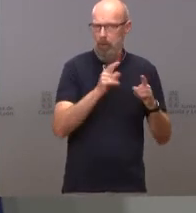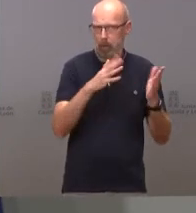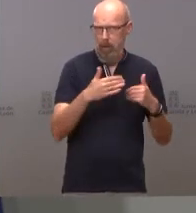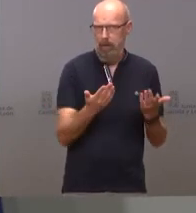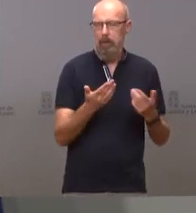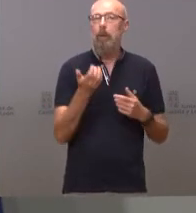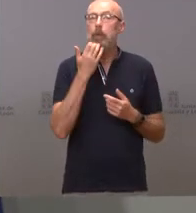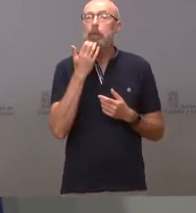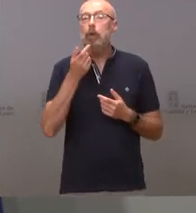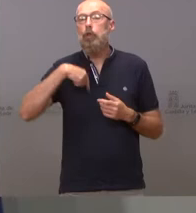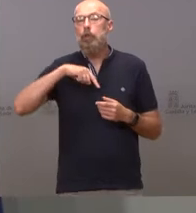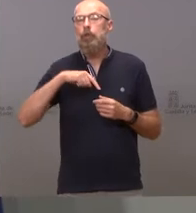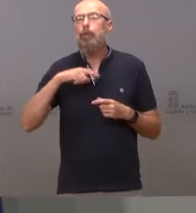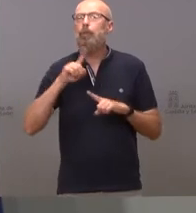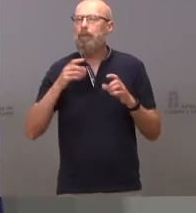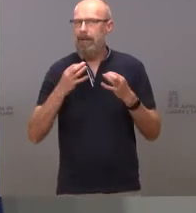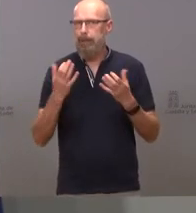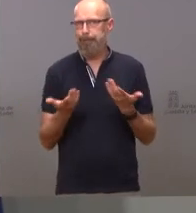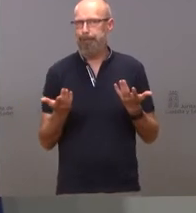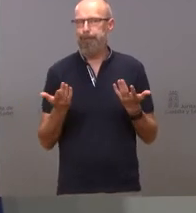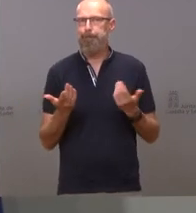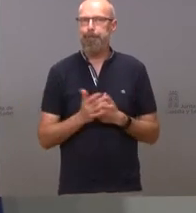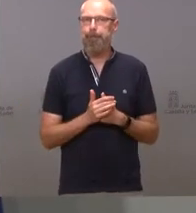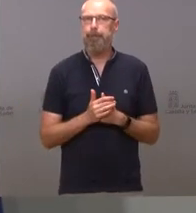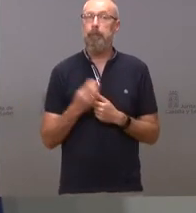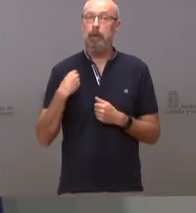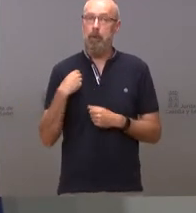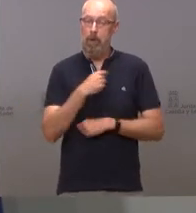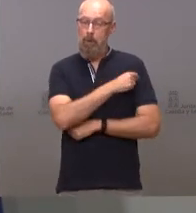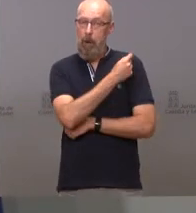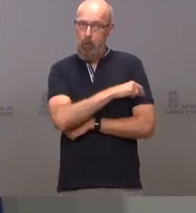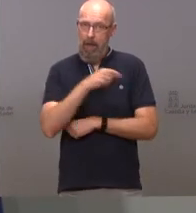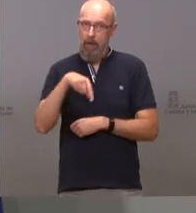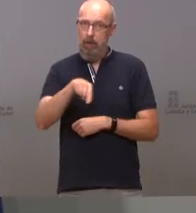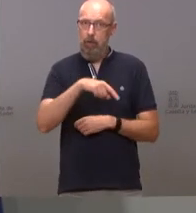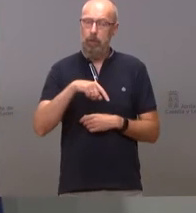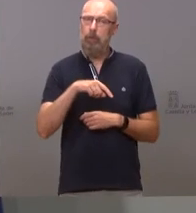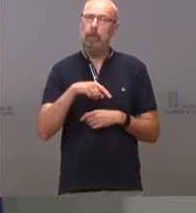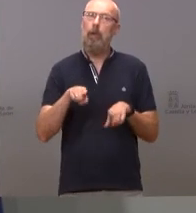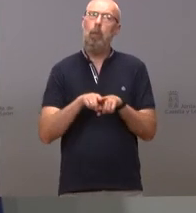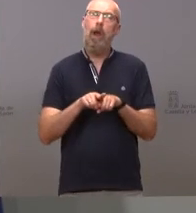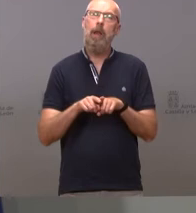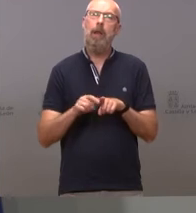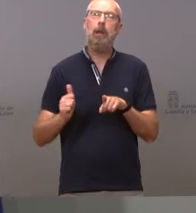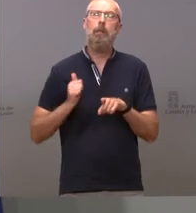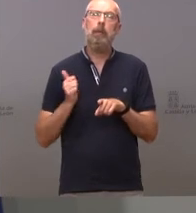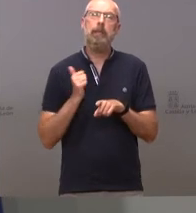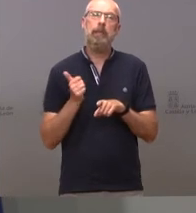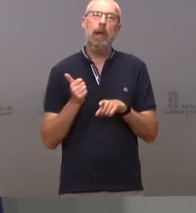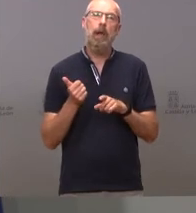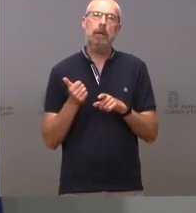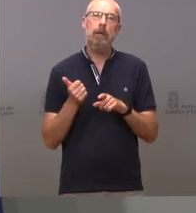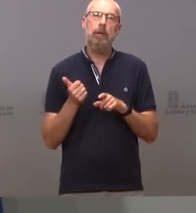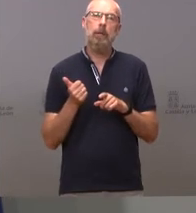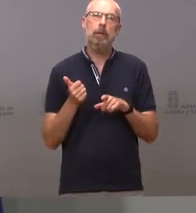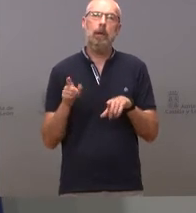que nosotros lo que no queremos es que la vacunación sea utilizada vamos a decir por así decirlo finamente